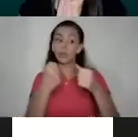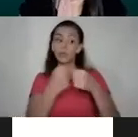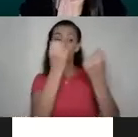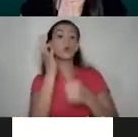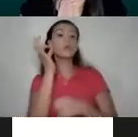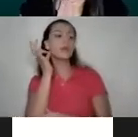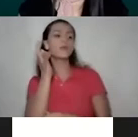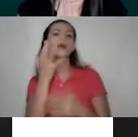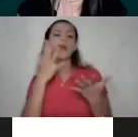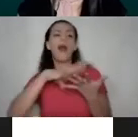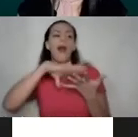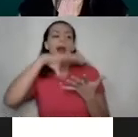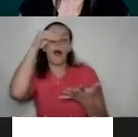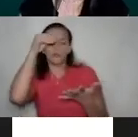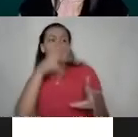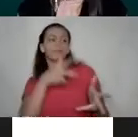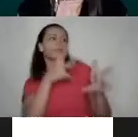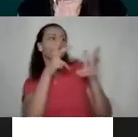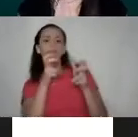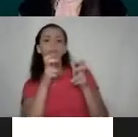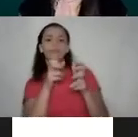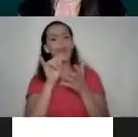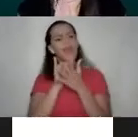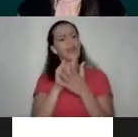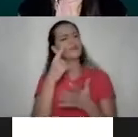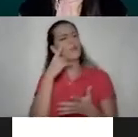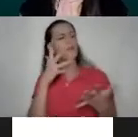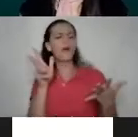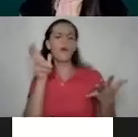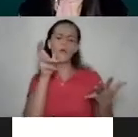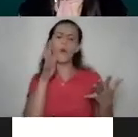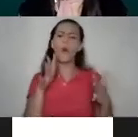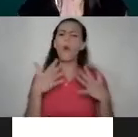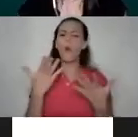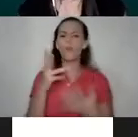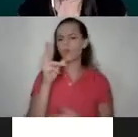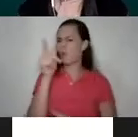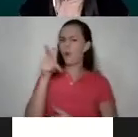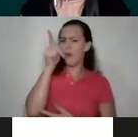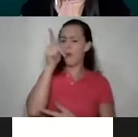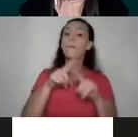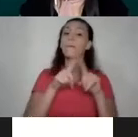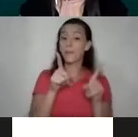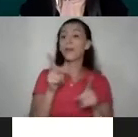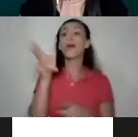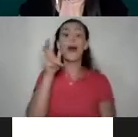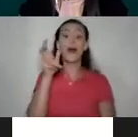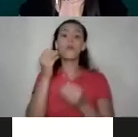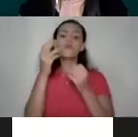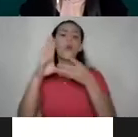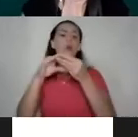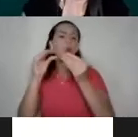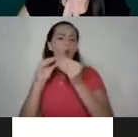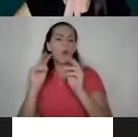aprendida. Muchas veces, y esto podría sonarnos a lo mejor un poco ilógico, pero hemos escuchado muchos comentarios al